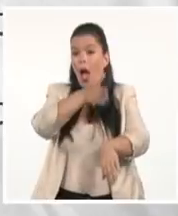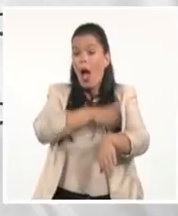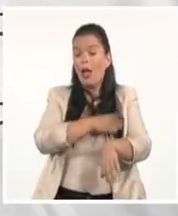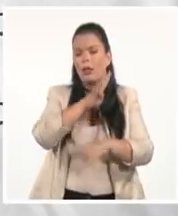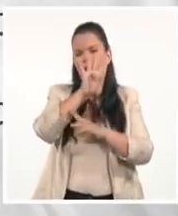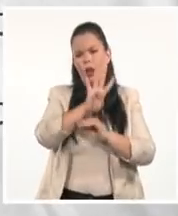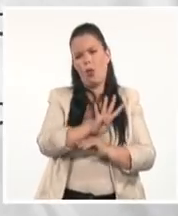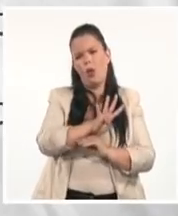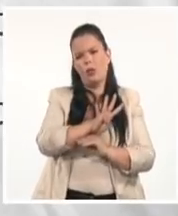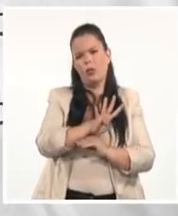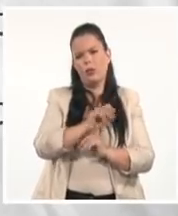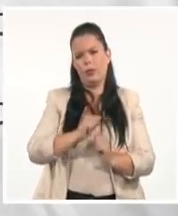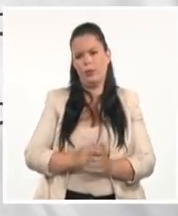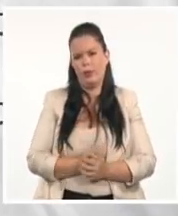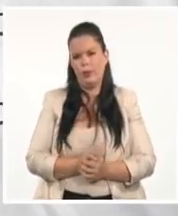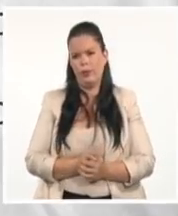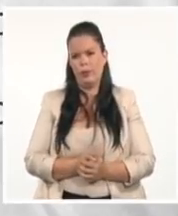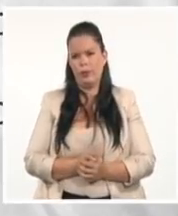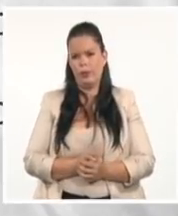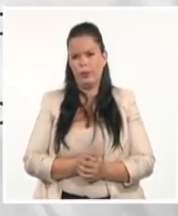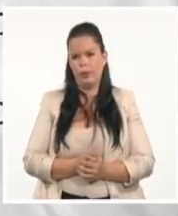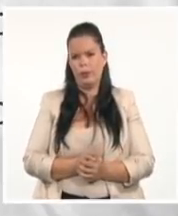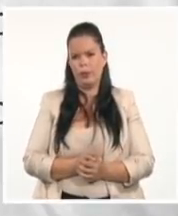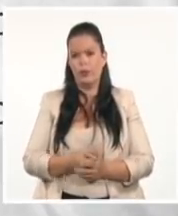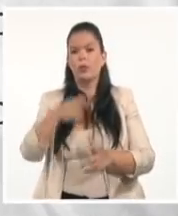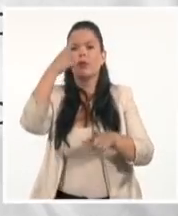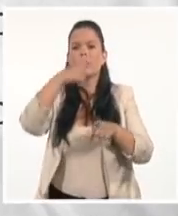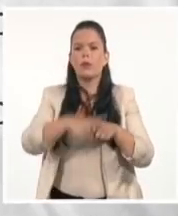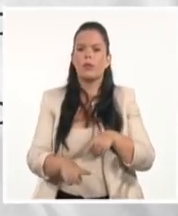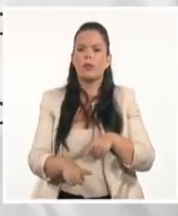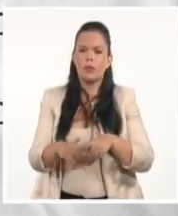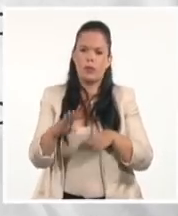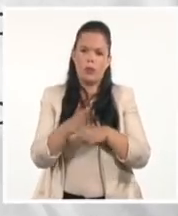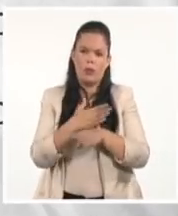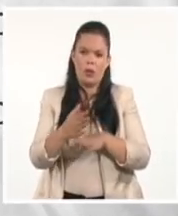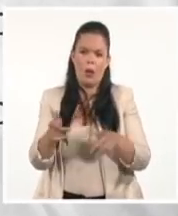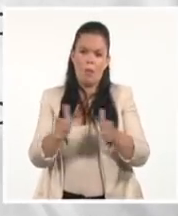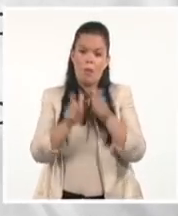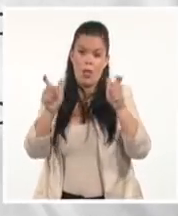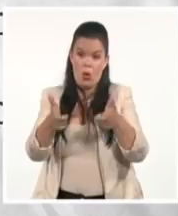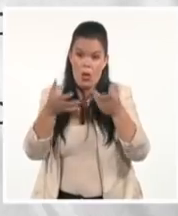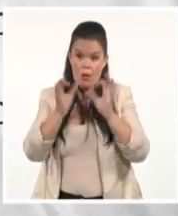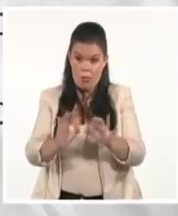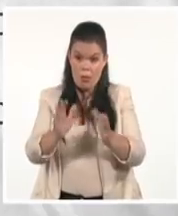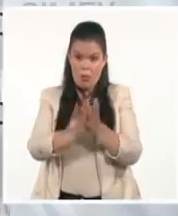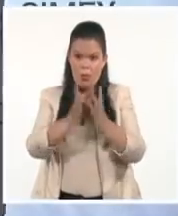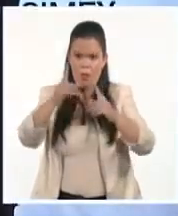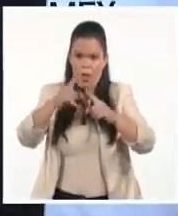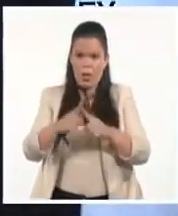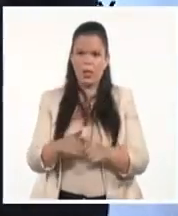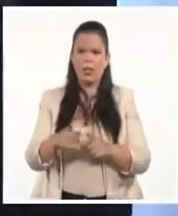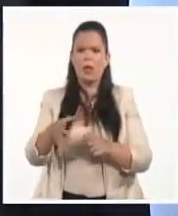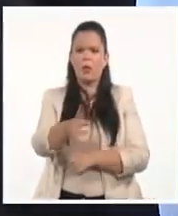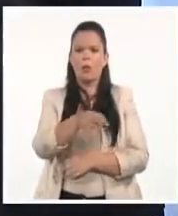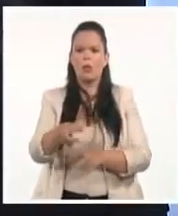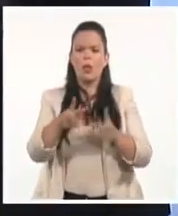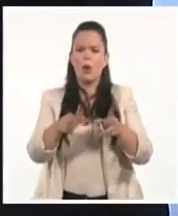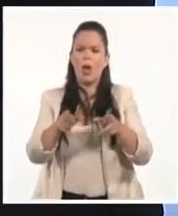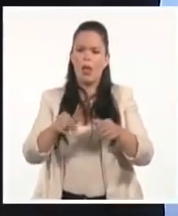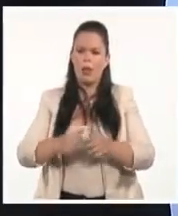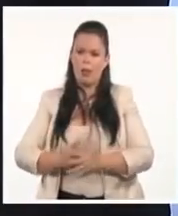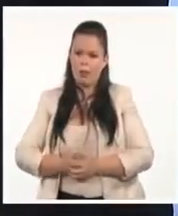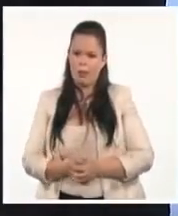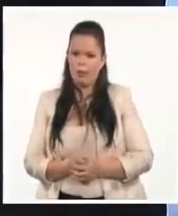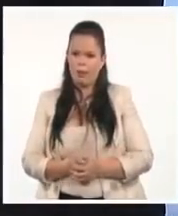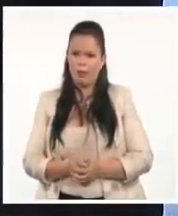Coronel Verdugo, también en Cárdenas. El Punto de Venta Casa Oscar. Tienda Variedades también en Cárdenas. Avanzamos. Veamos en esa